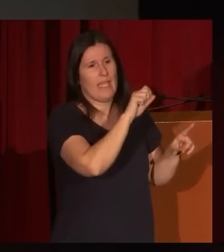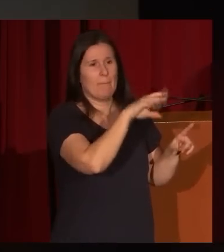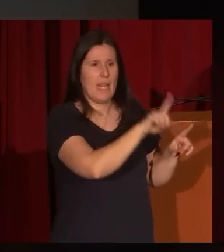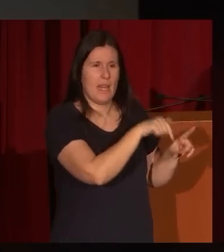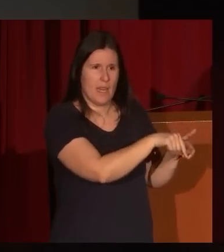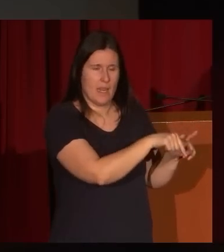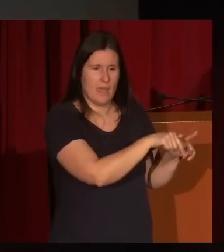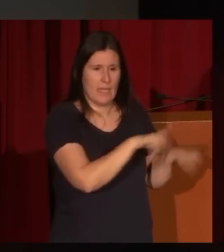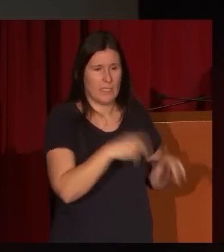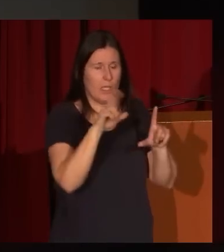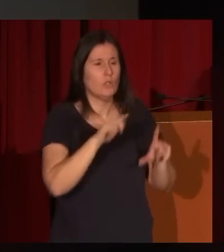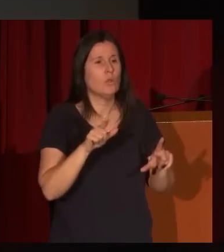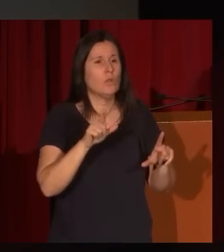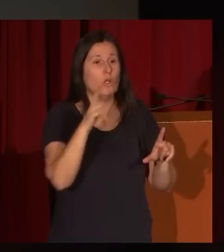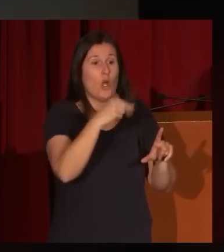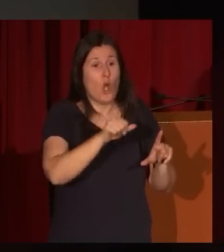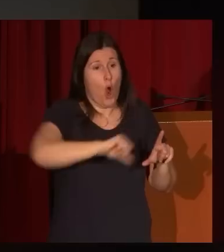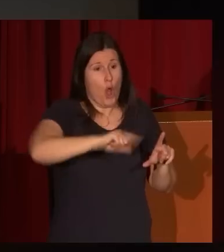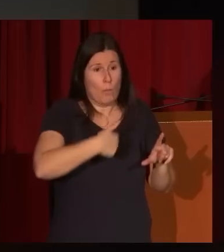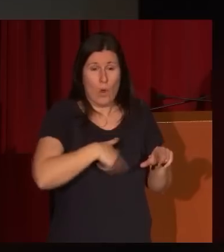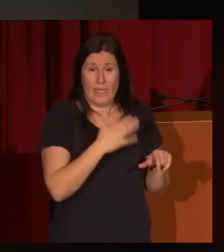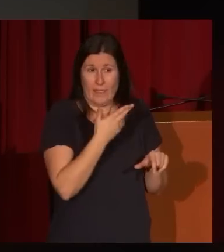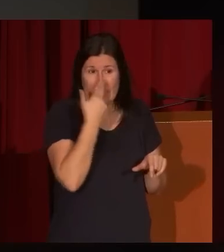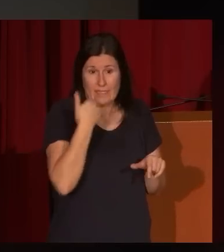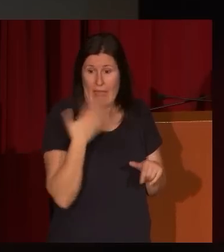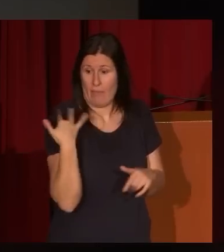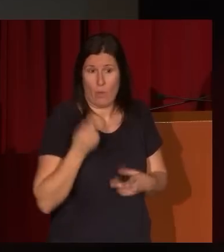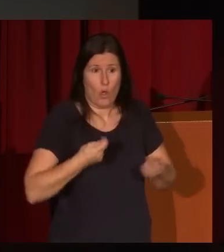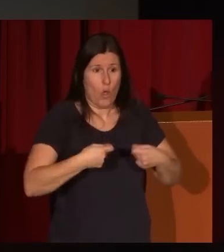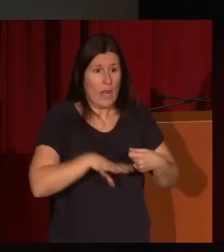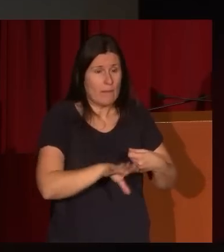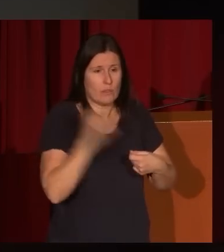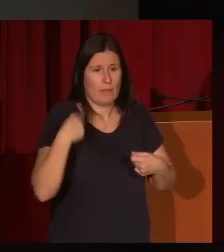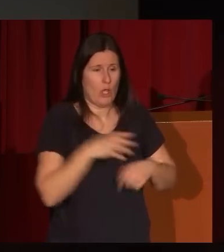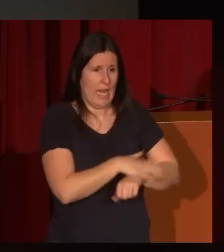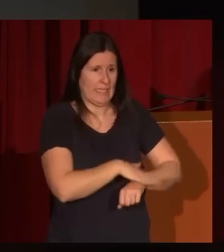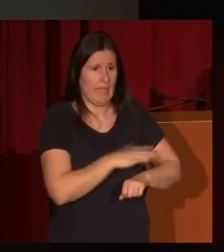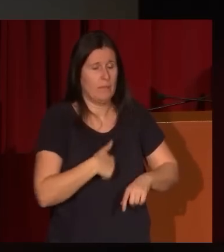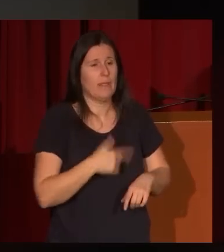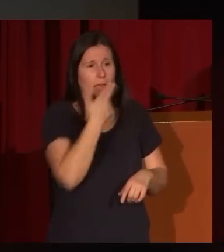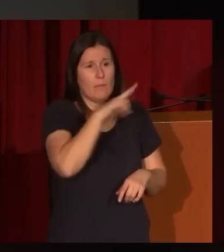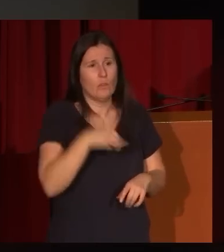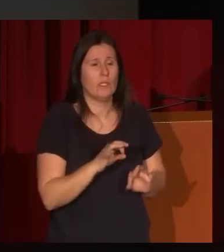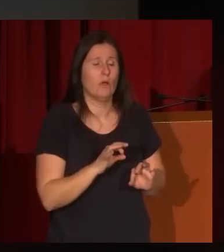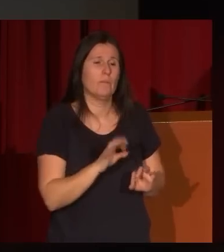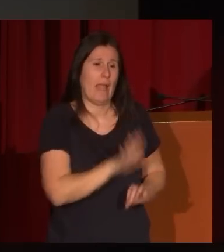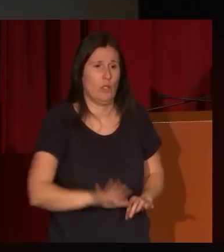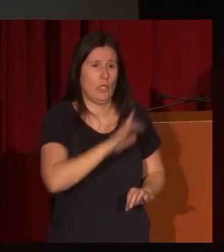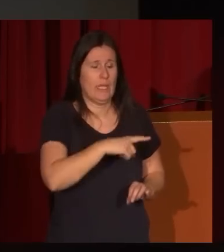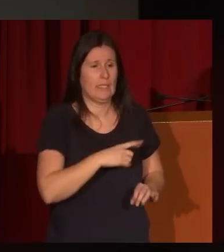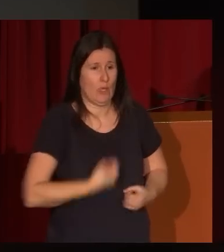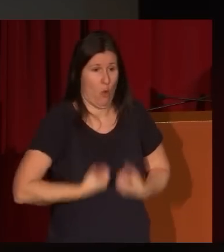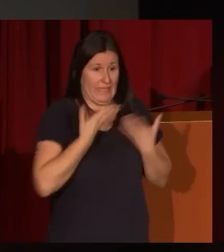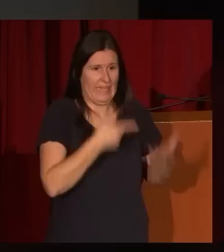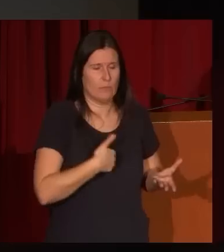óleo muy interesante que ha salido hace poco en el mercado y ha sido comprado por el Estado para el Museo Nacional del Romanticismo. Lo han comprado